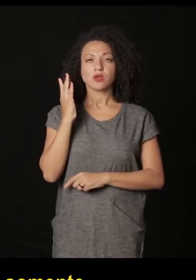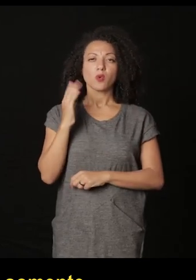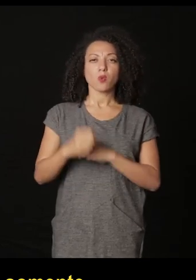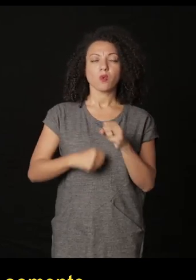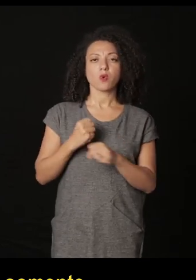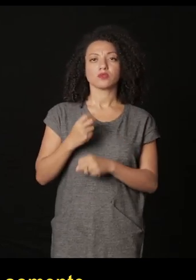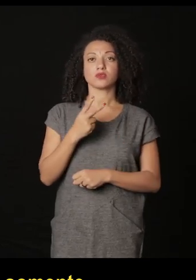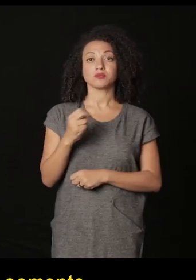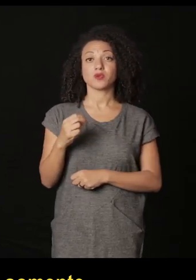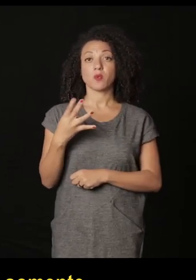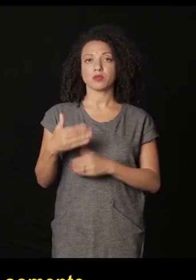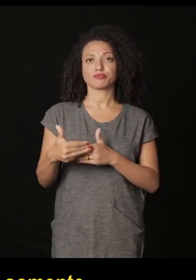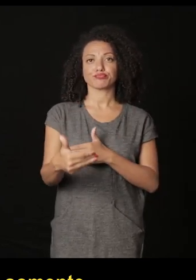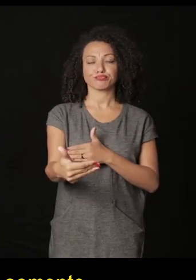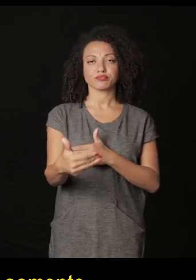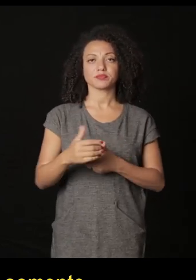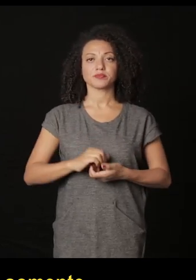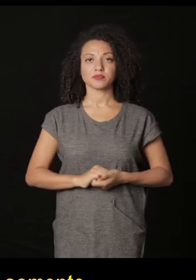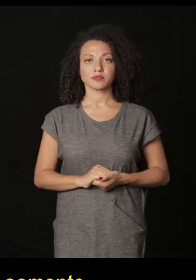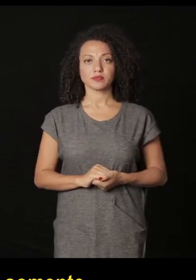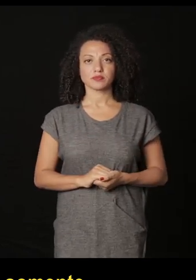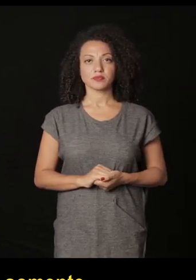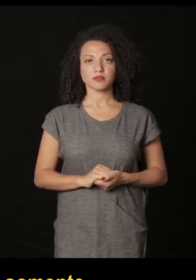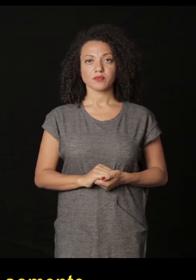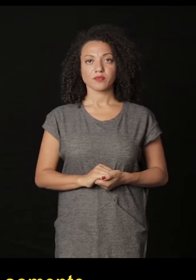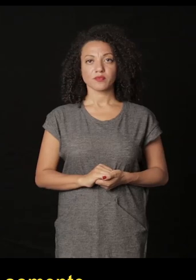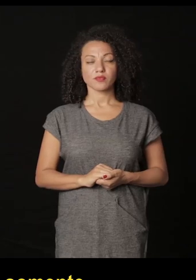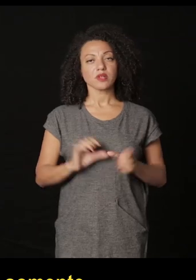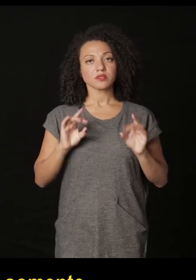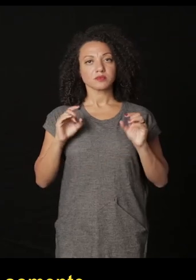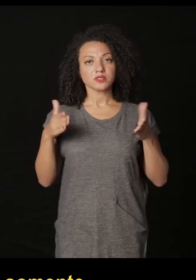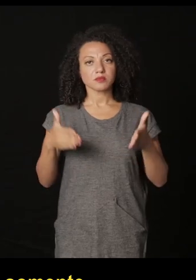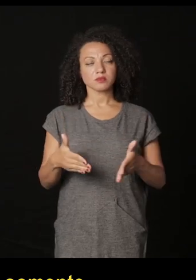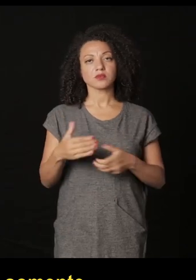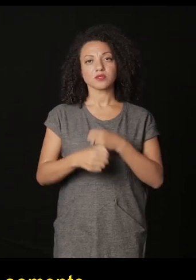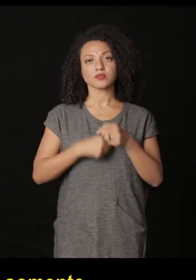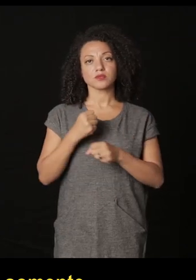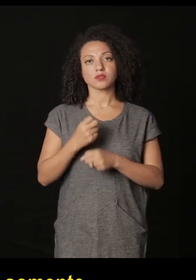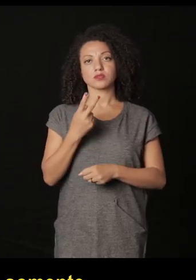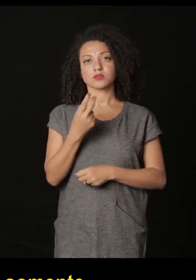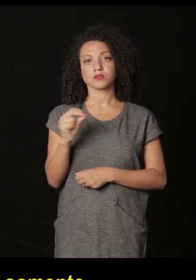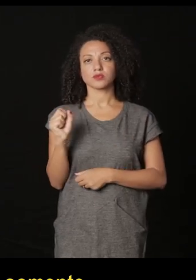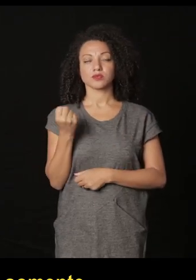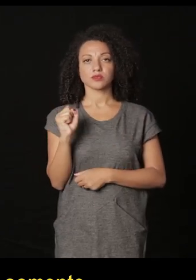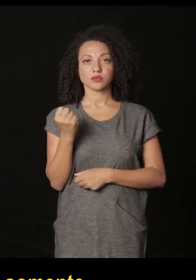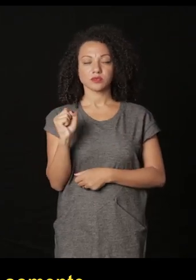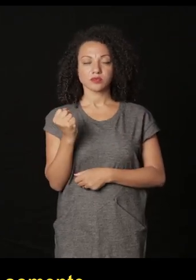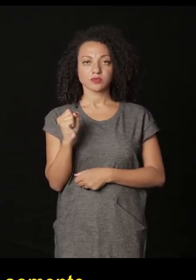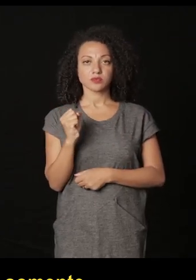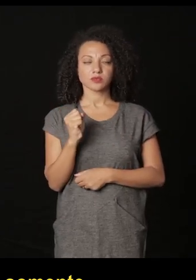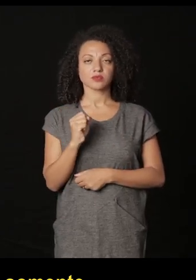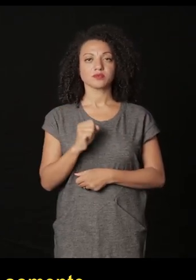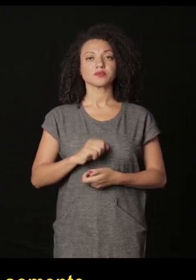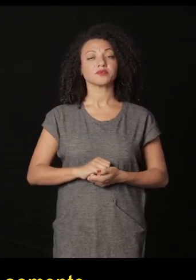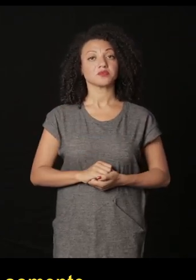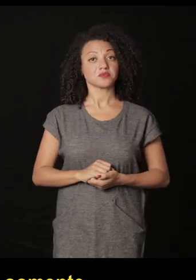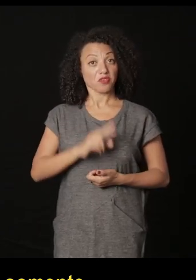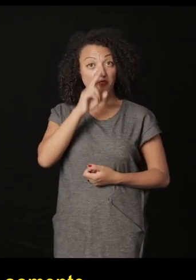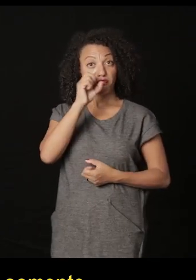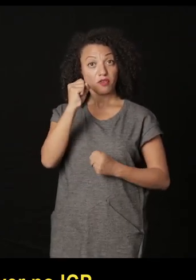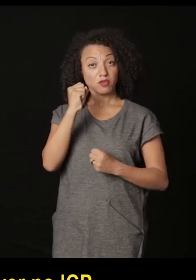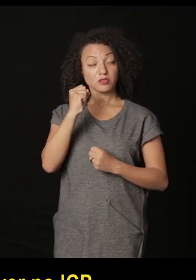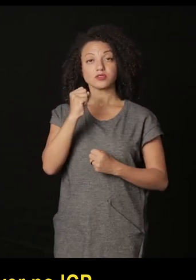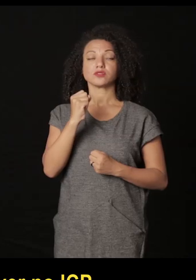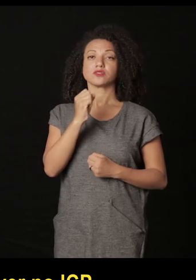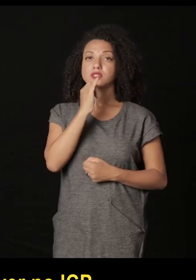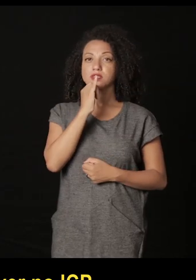este hecho solamente a partir de 2004 y especialmente 2008